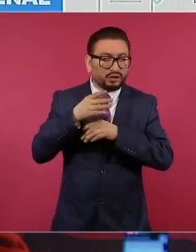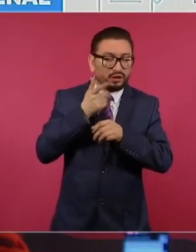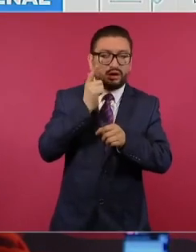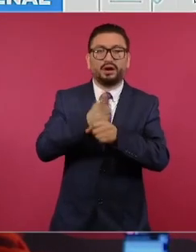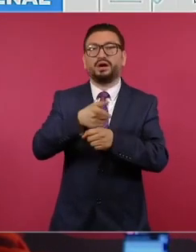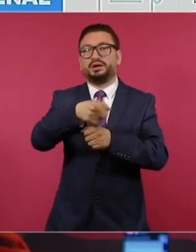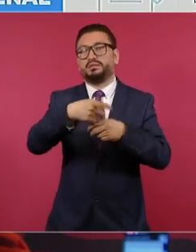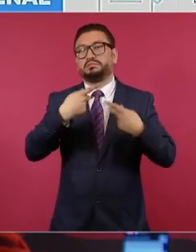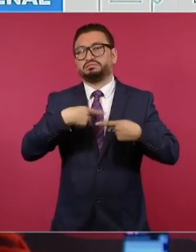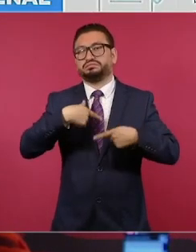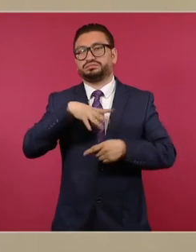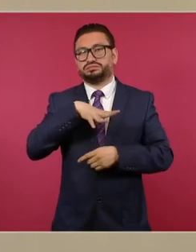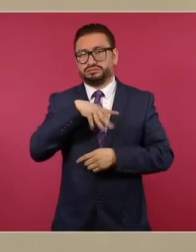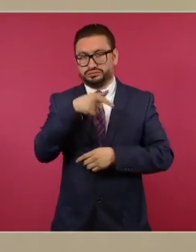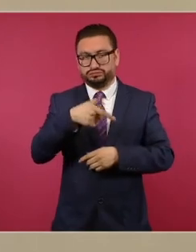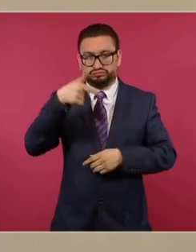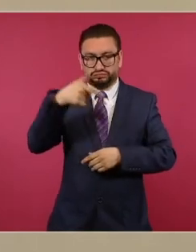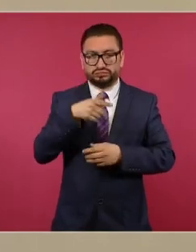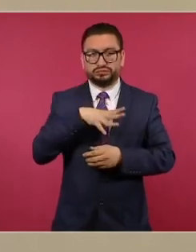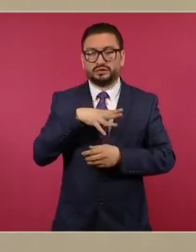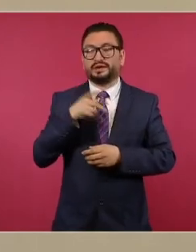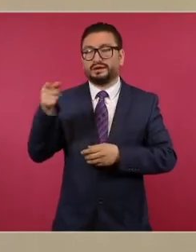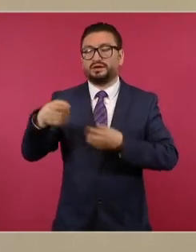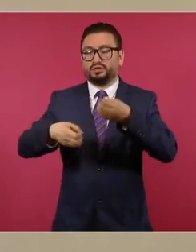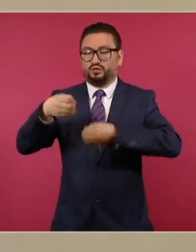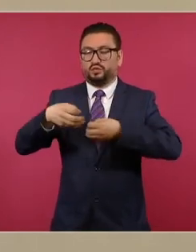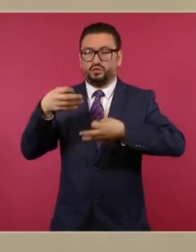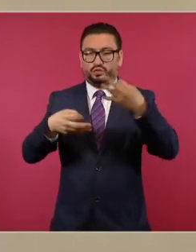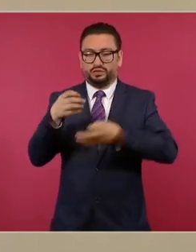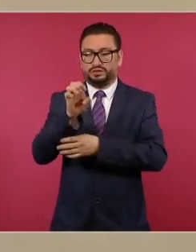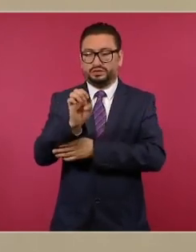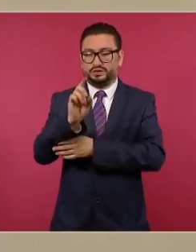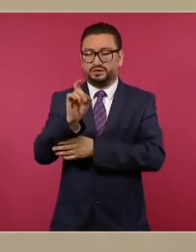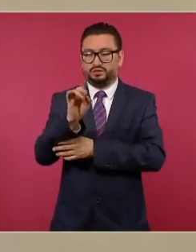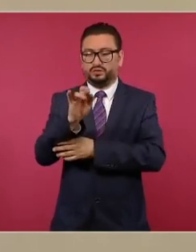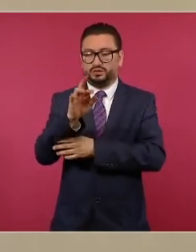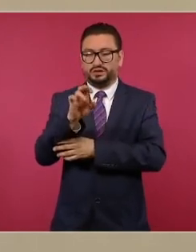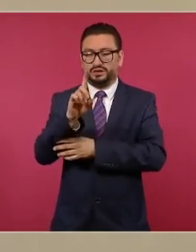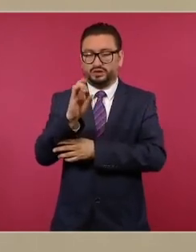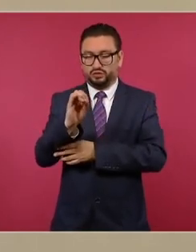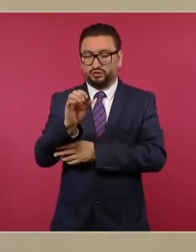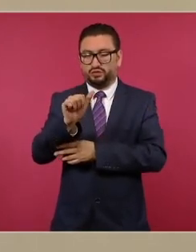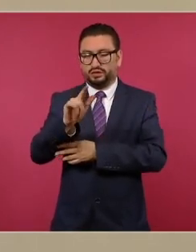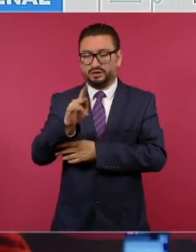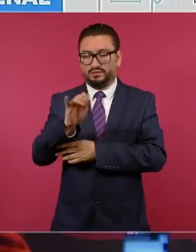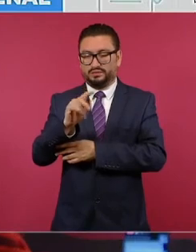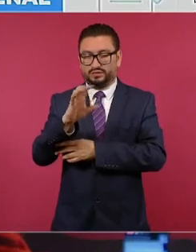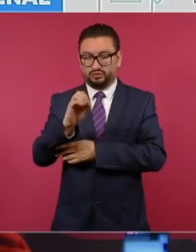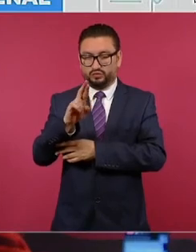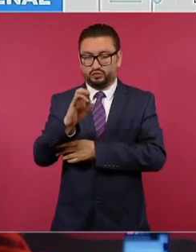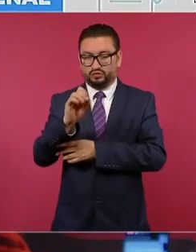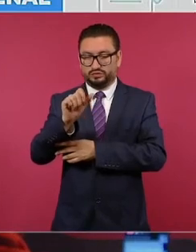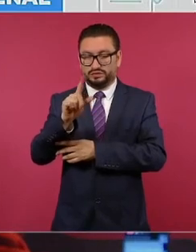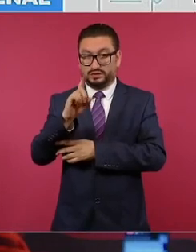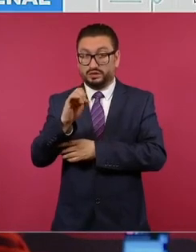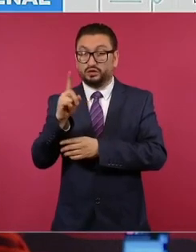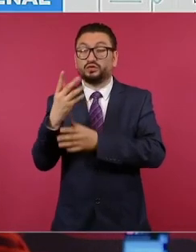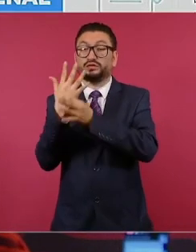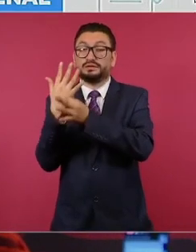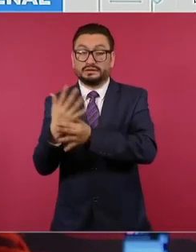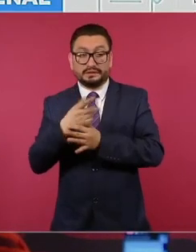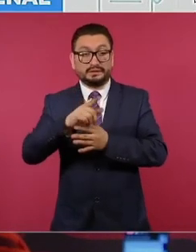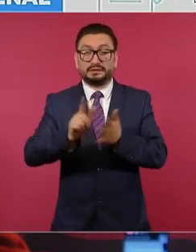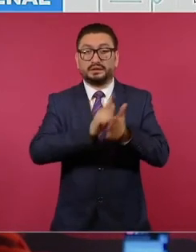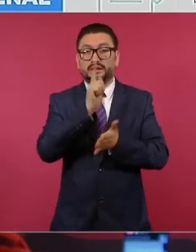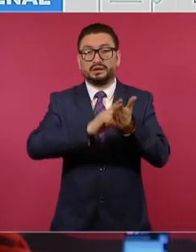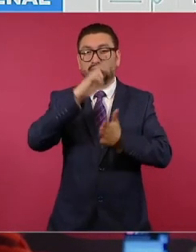armas y cartuchos. Aquí el juez Eduardo Alberto Osorio Rosado calificó de ilegal la detención